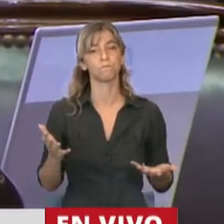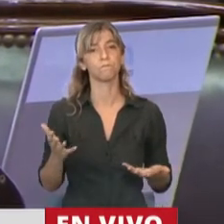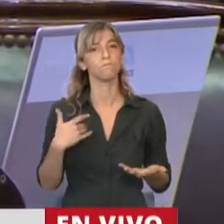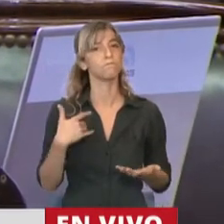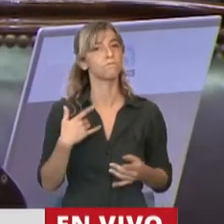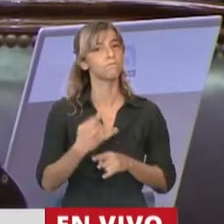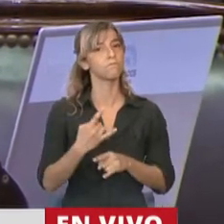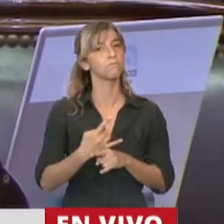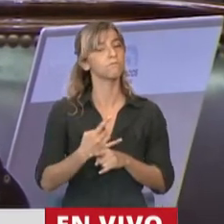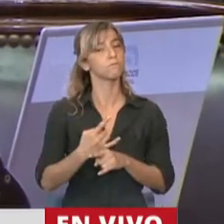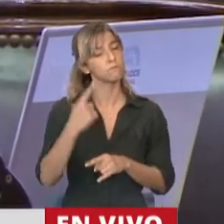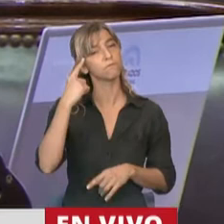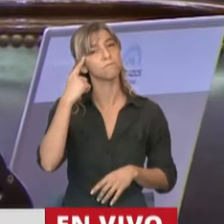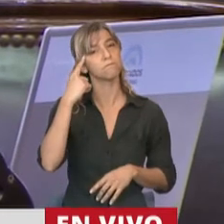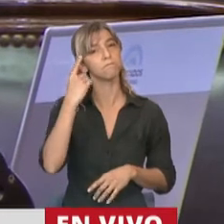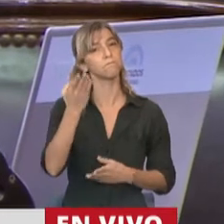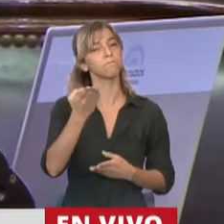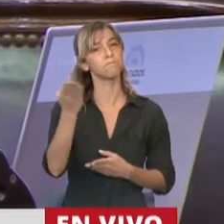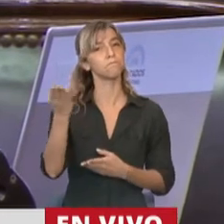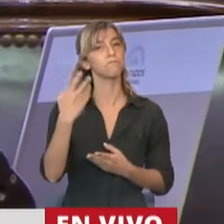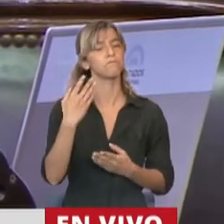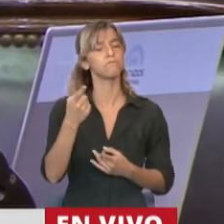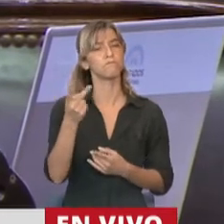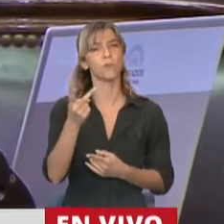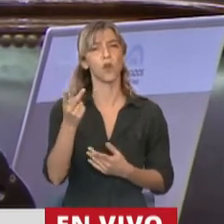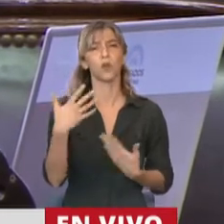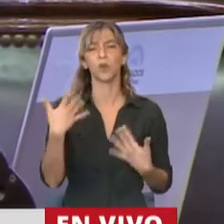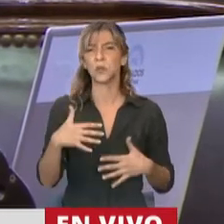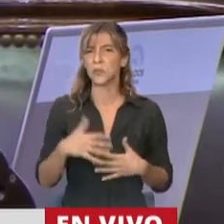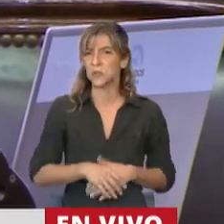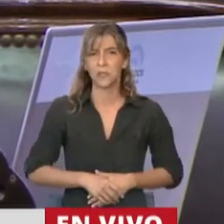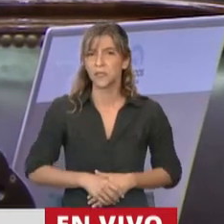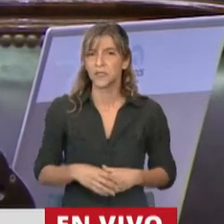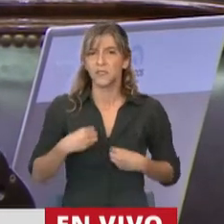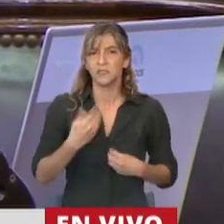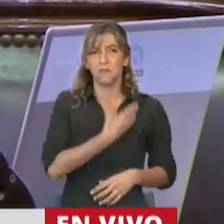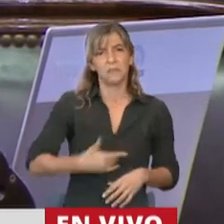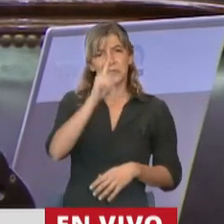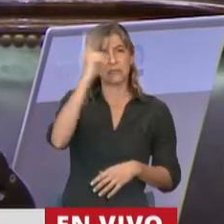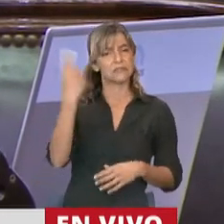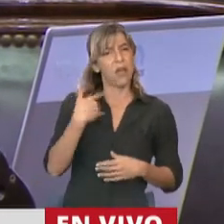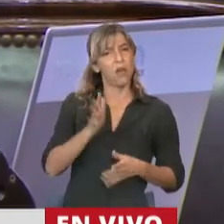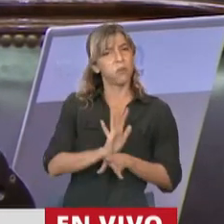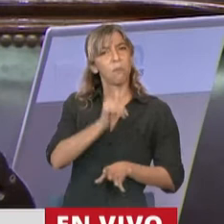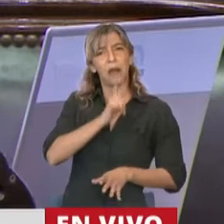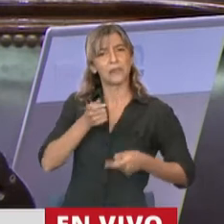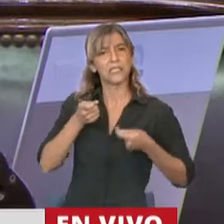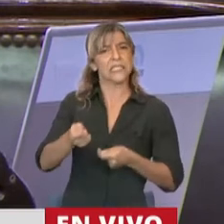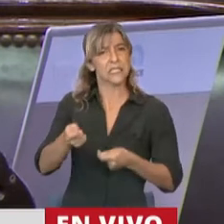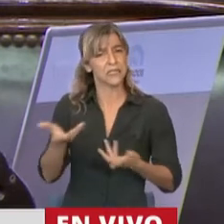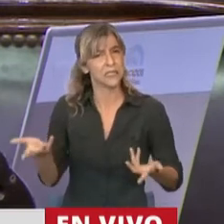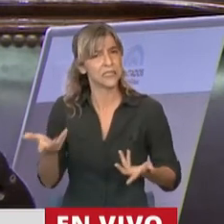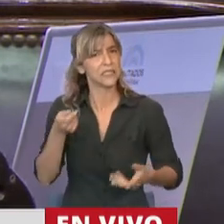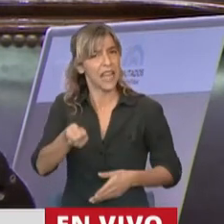y Darío Santillán es uno de los crímenes de Estado que hemos vivido y que justamente nuestro